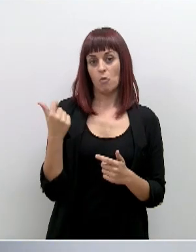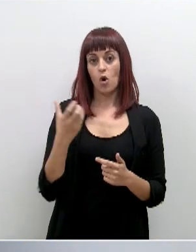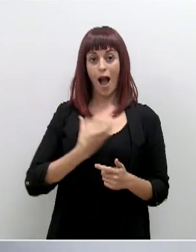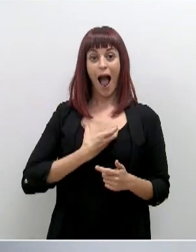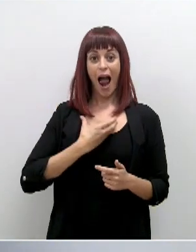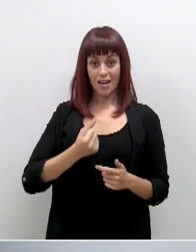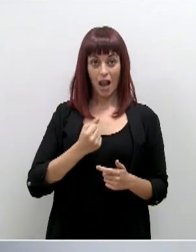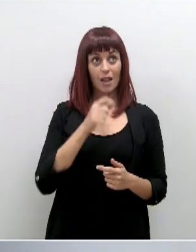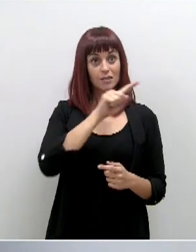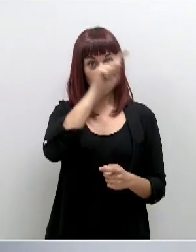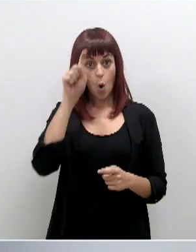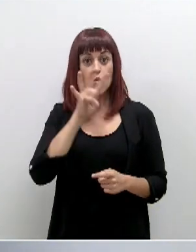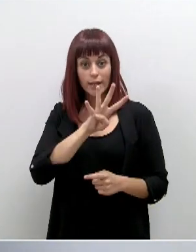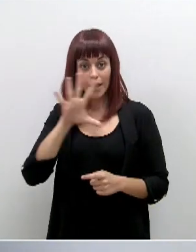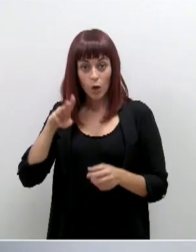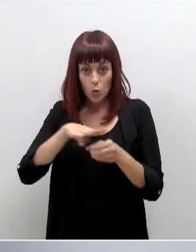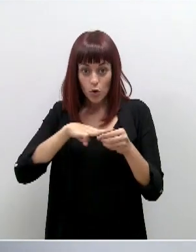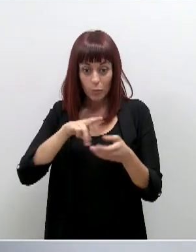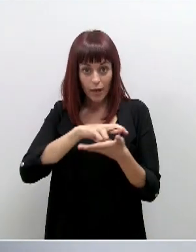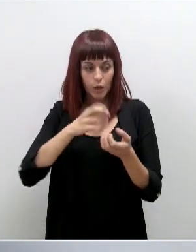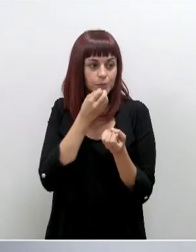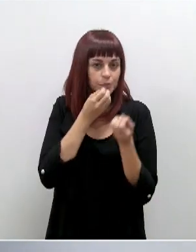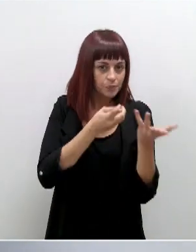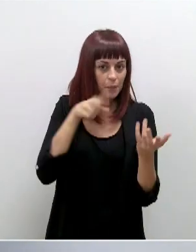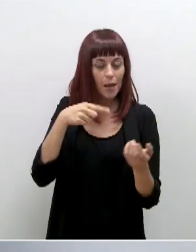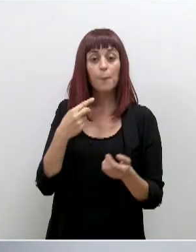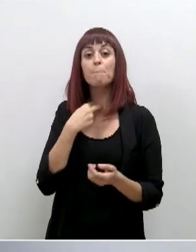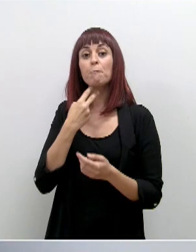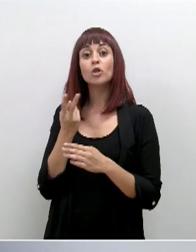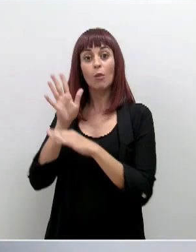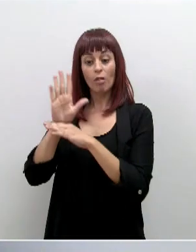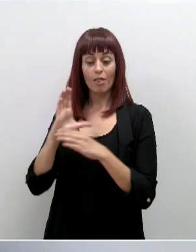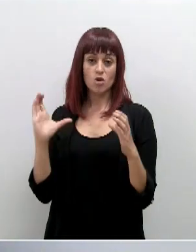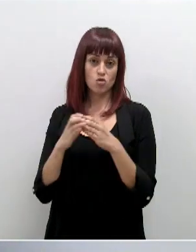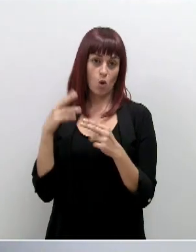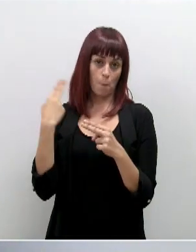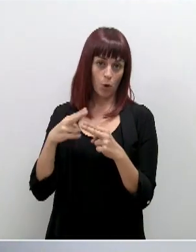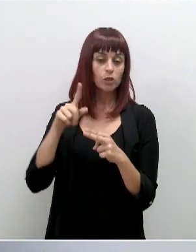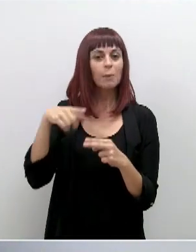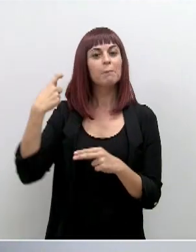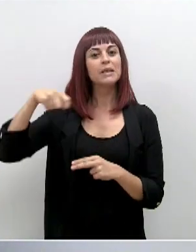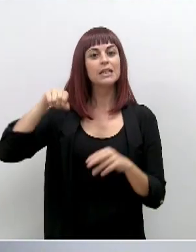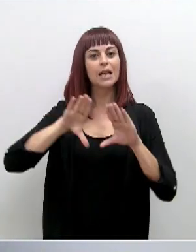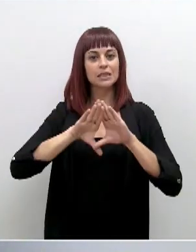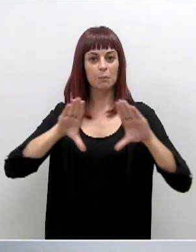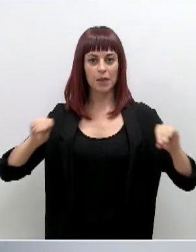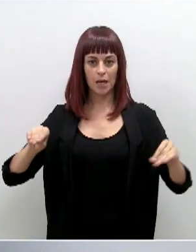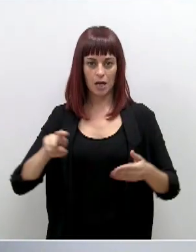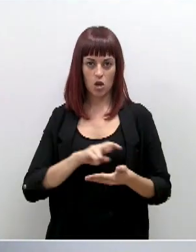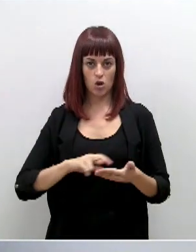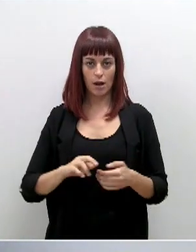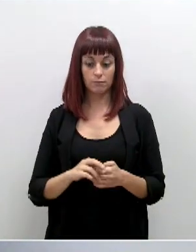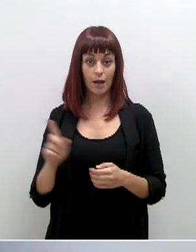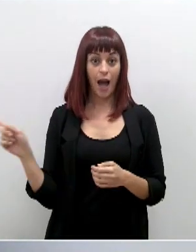alcaldes de los 45 municipios de la región, a los portavoces de los grupos parlamentarios y al presidente de la Asamblea Regional. A todos ellos,